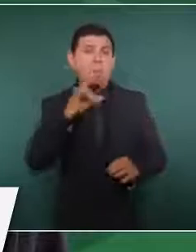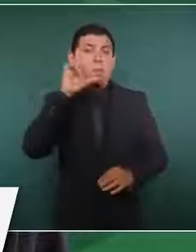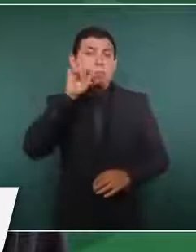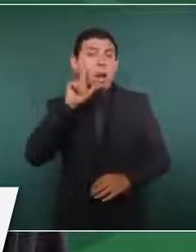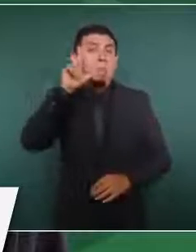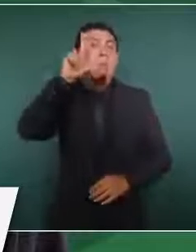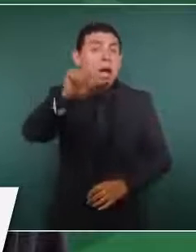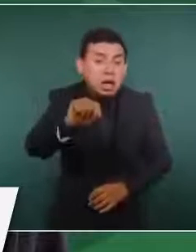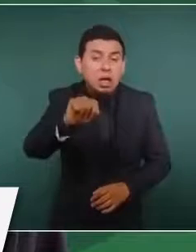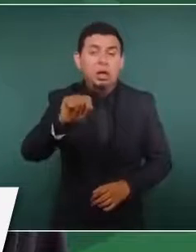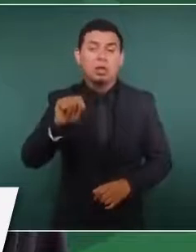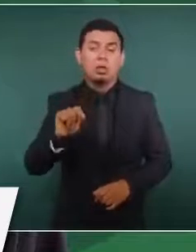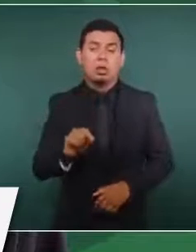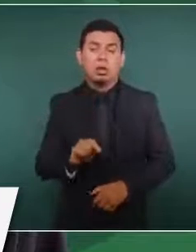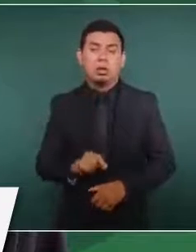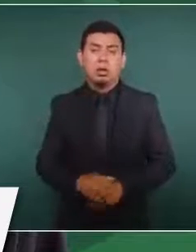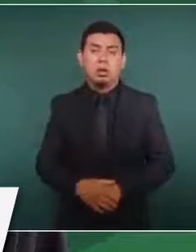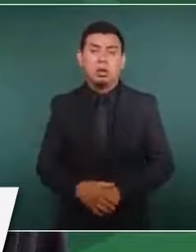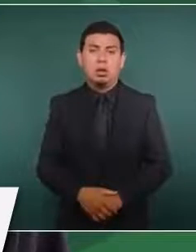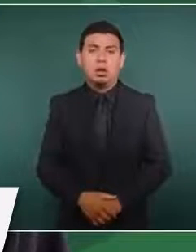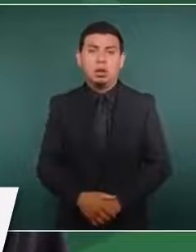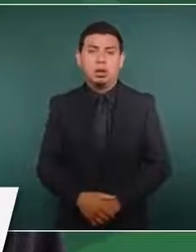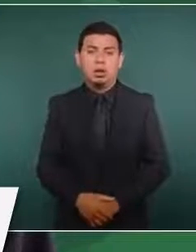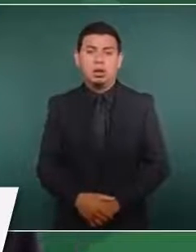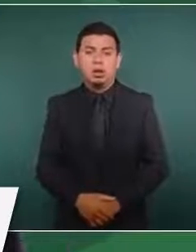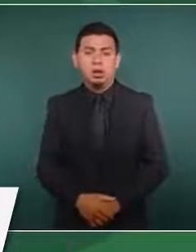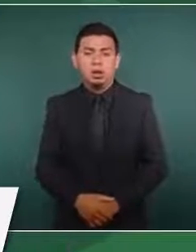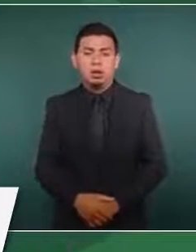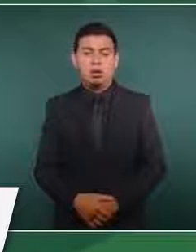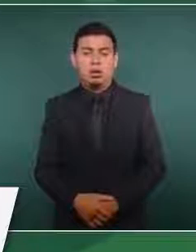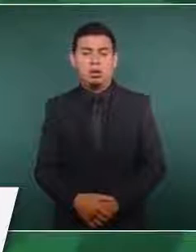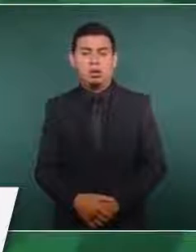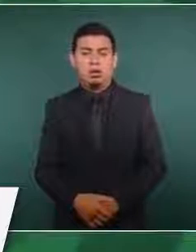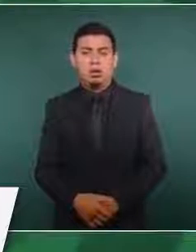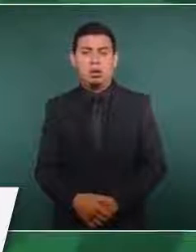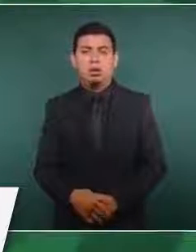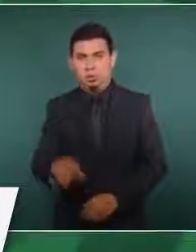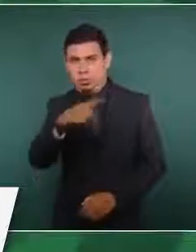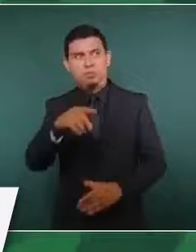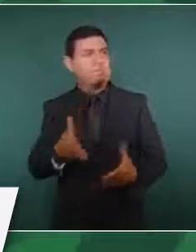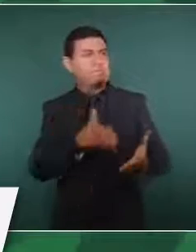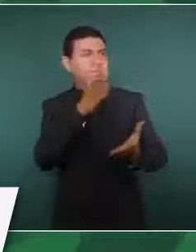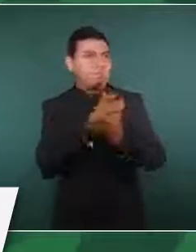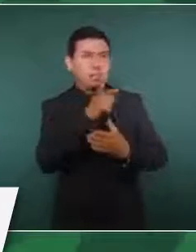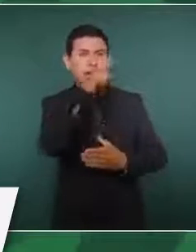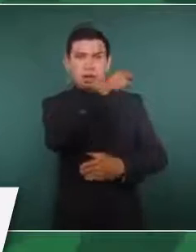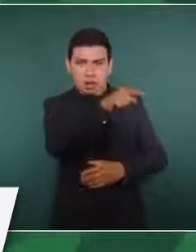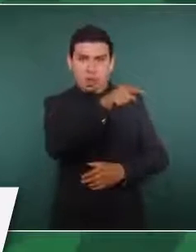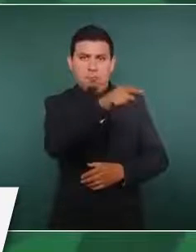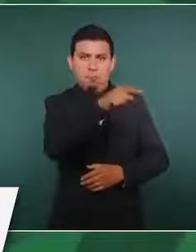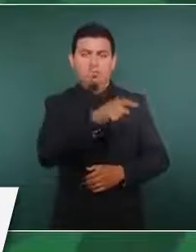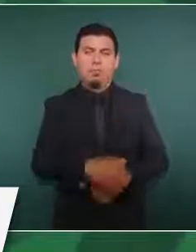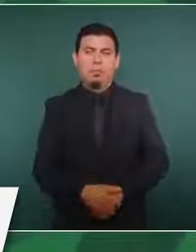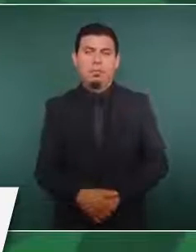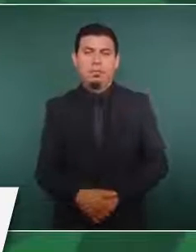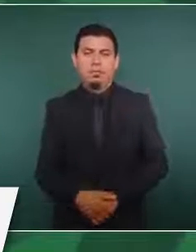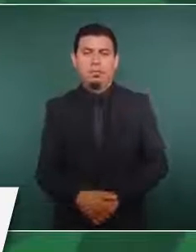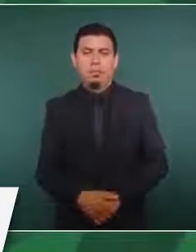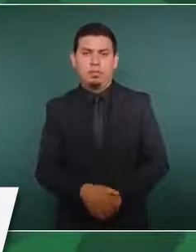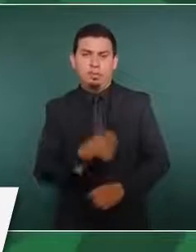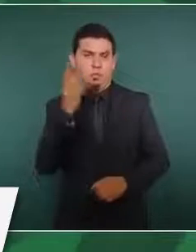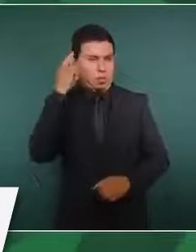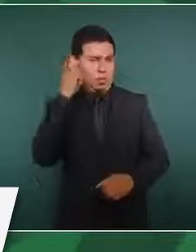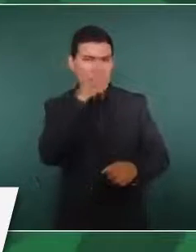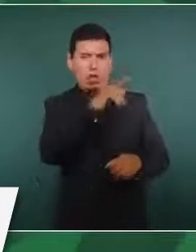mañana, vamos a informar allá, es un